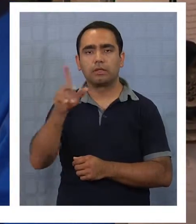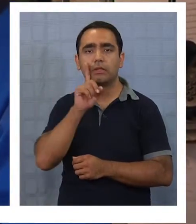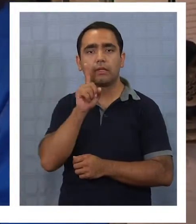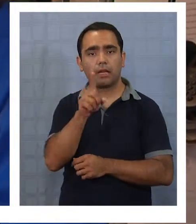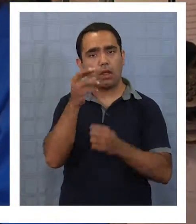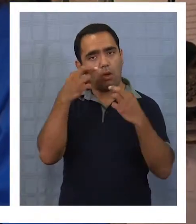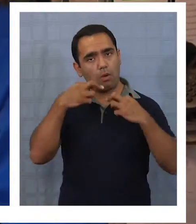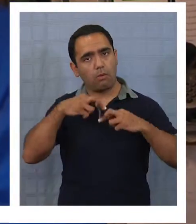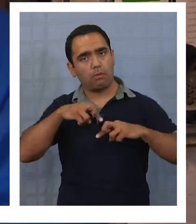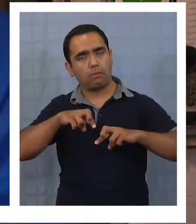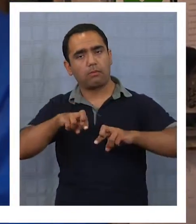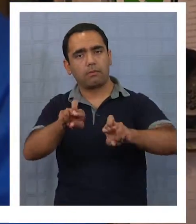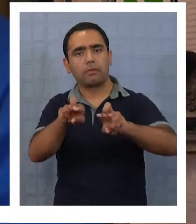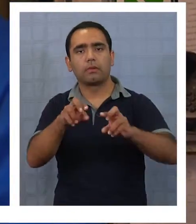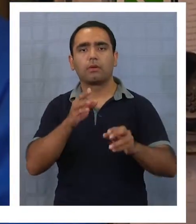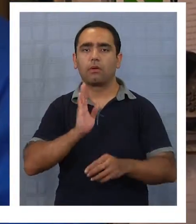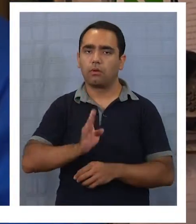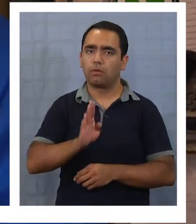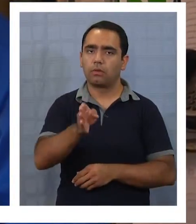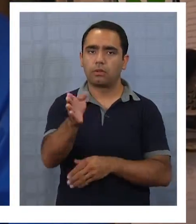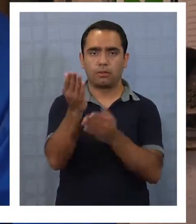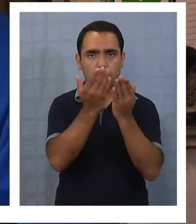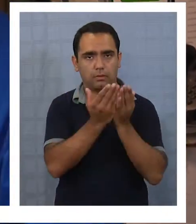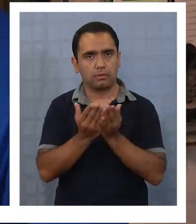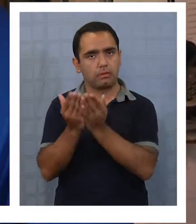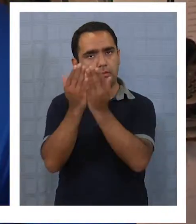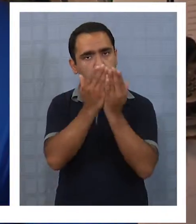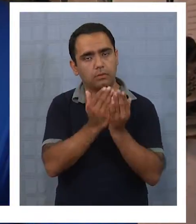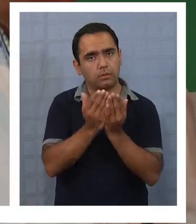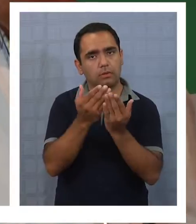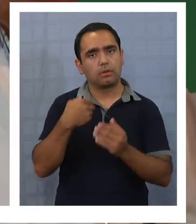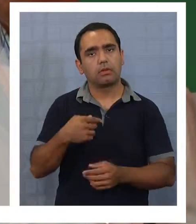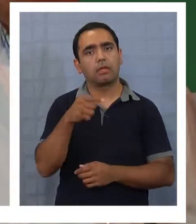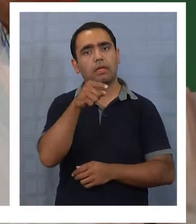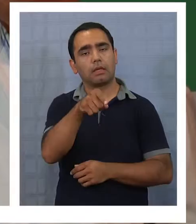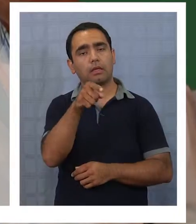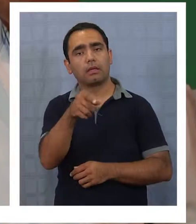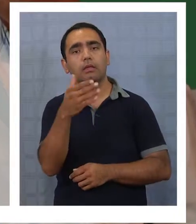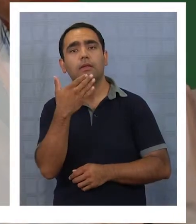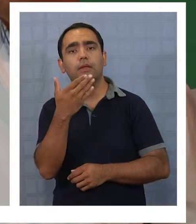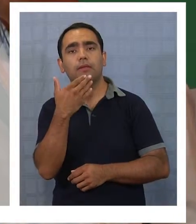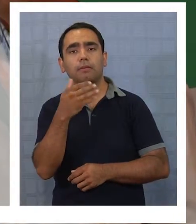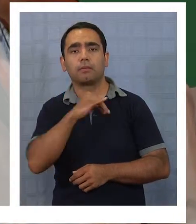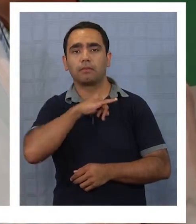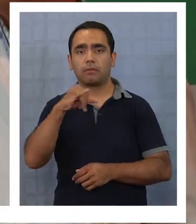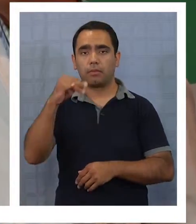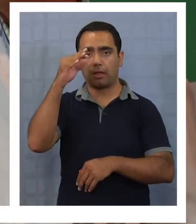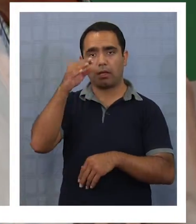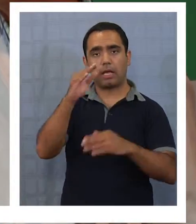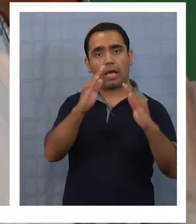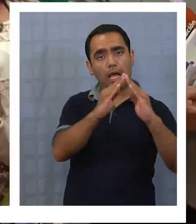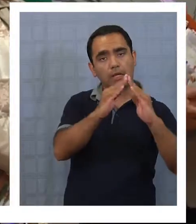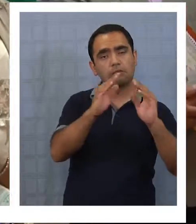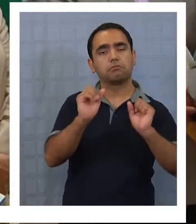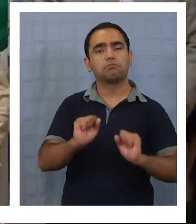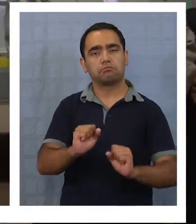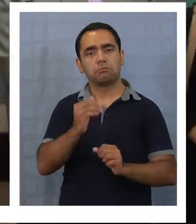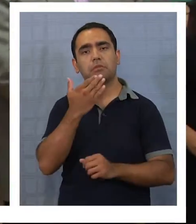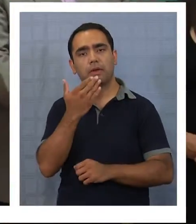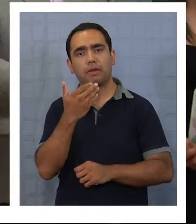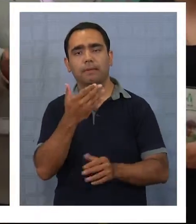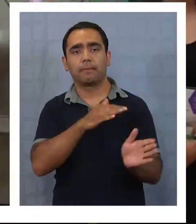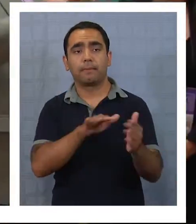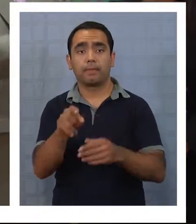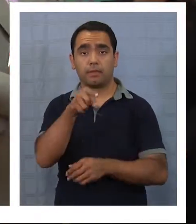posibilidad de seguir con sus estudios mientras estén acá y después en su periodo de convalescencia en su domicilio. De esta